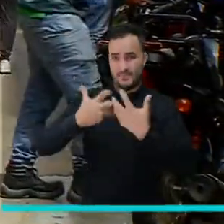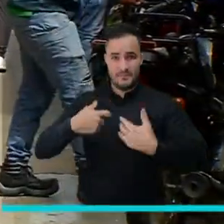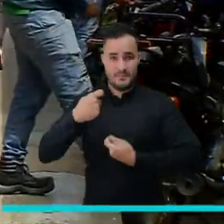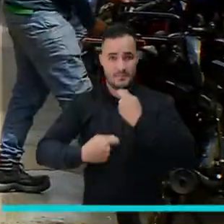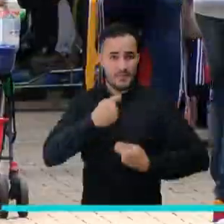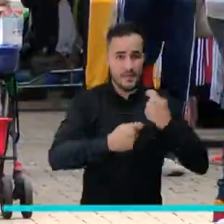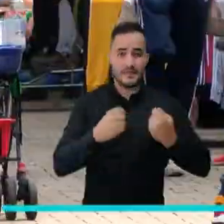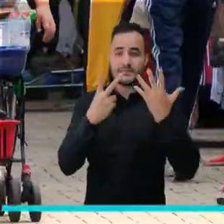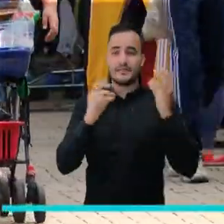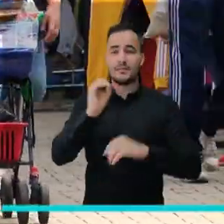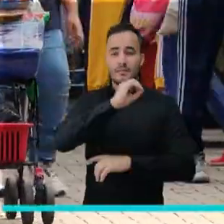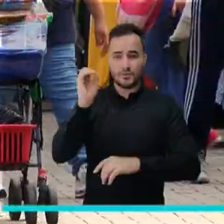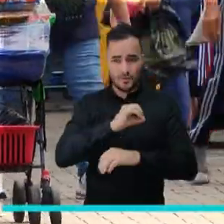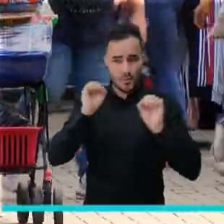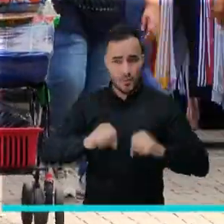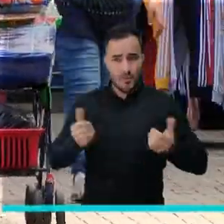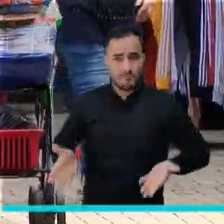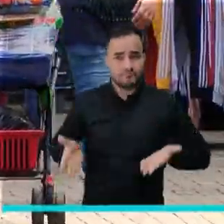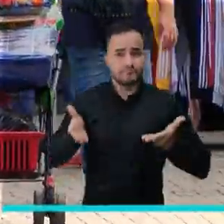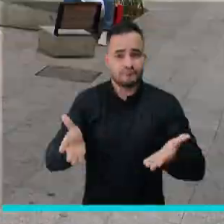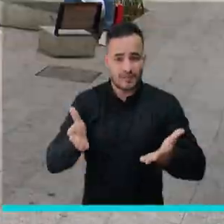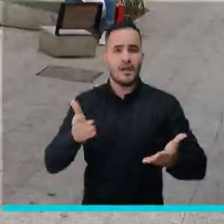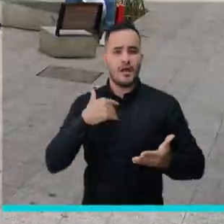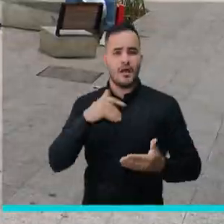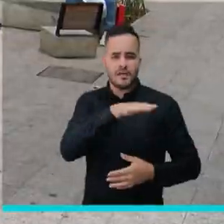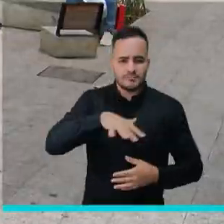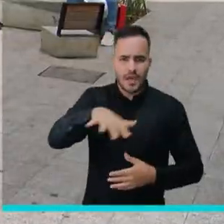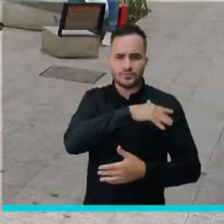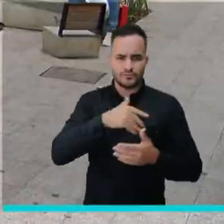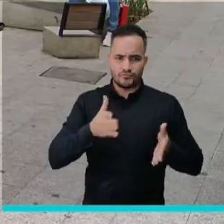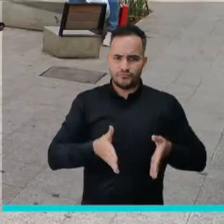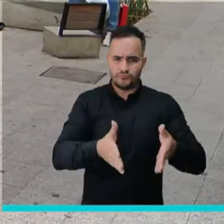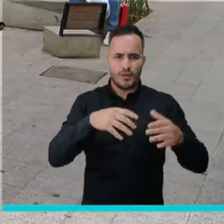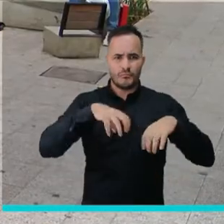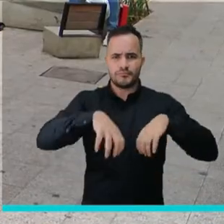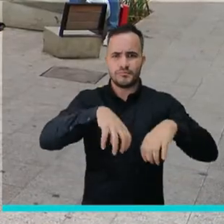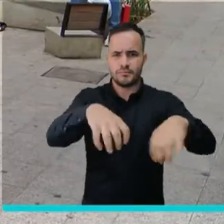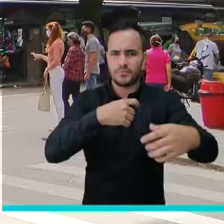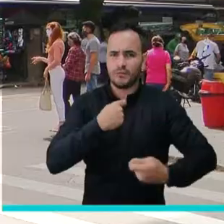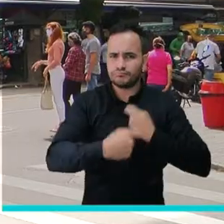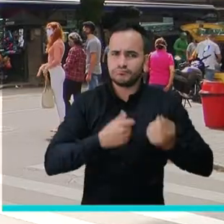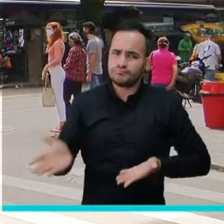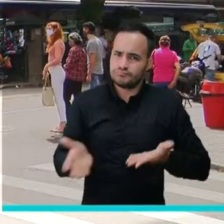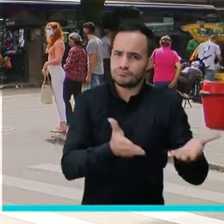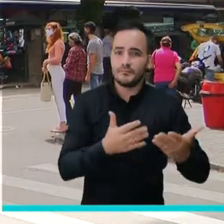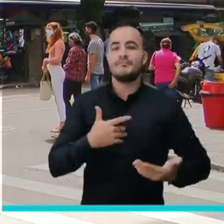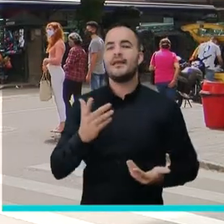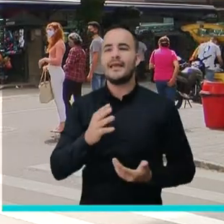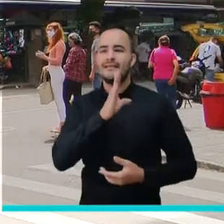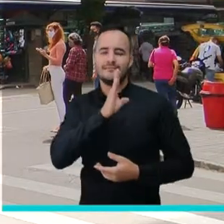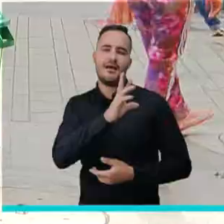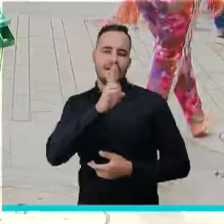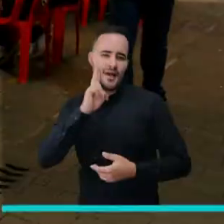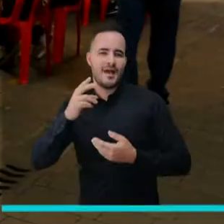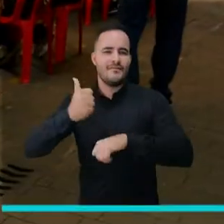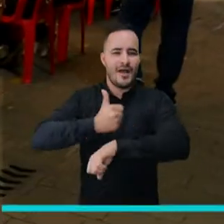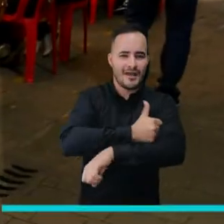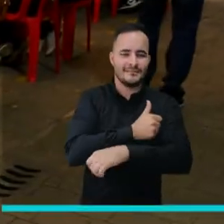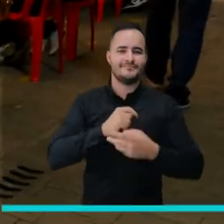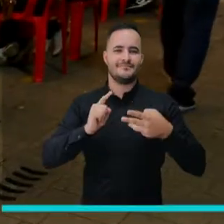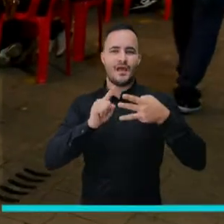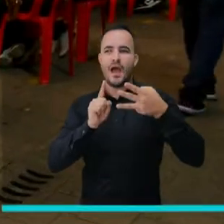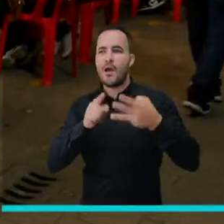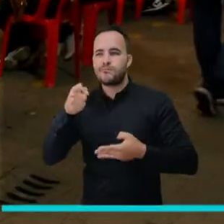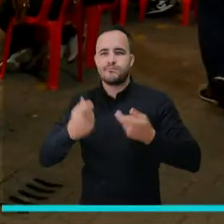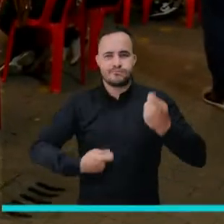hasta el 70% del aporte de los comerciantes por el uso y aprovechamiento del espacio público. La medida favorece a comercios,